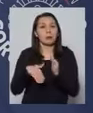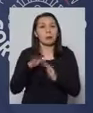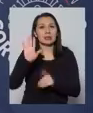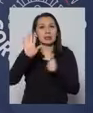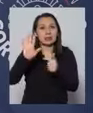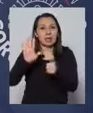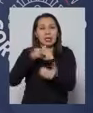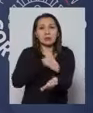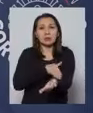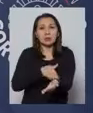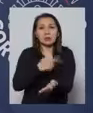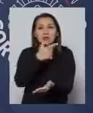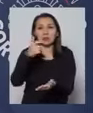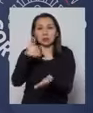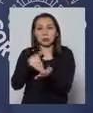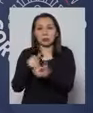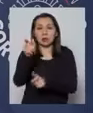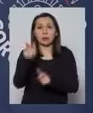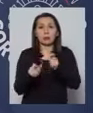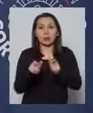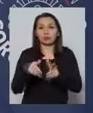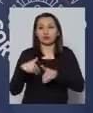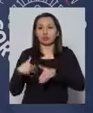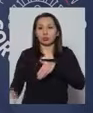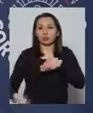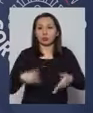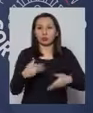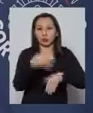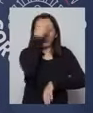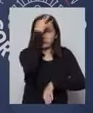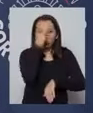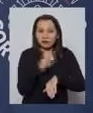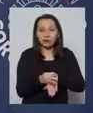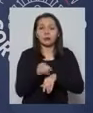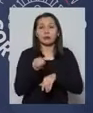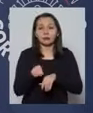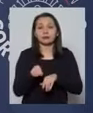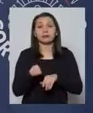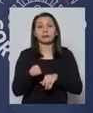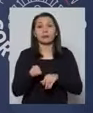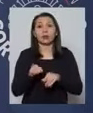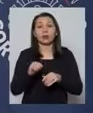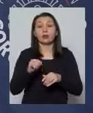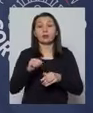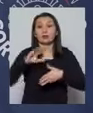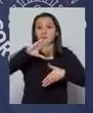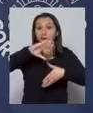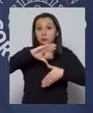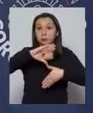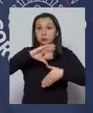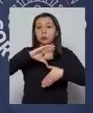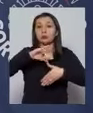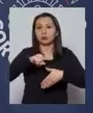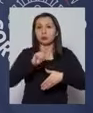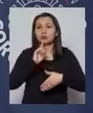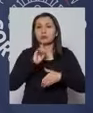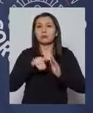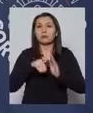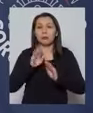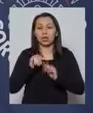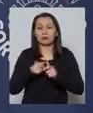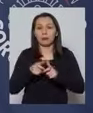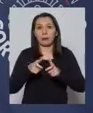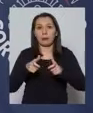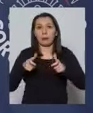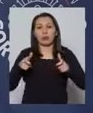.700.000 personas contagiadas. Sigue siendo el continente americano donde están aumentando en